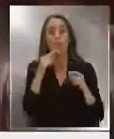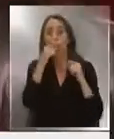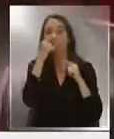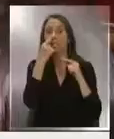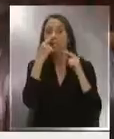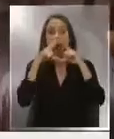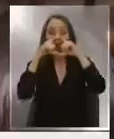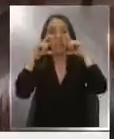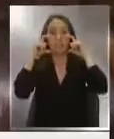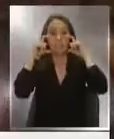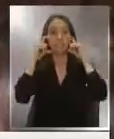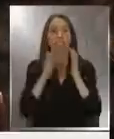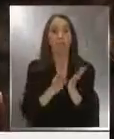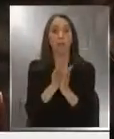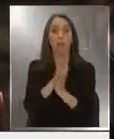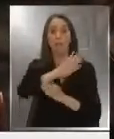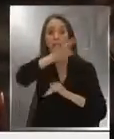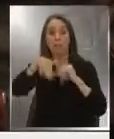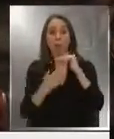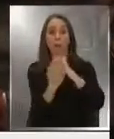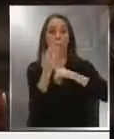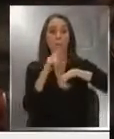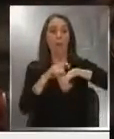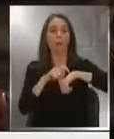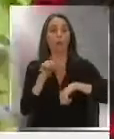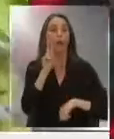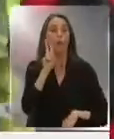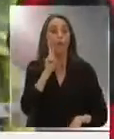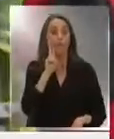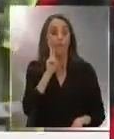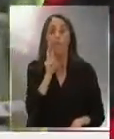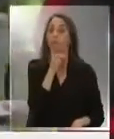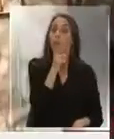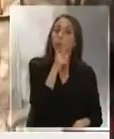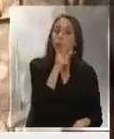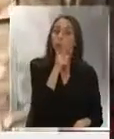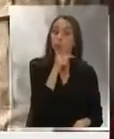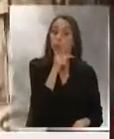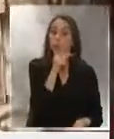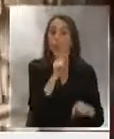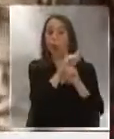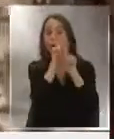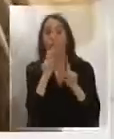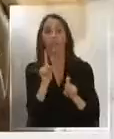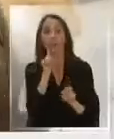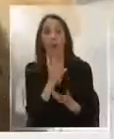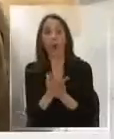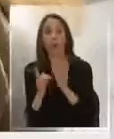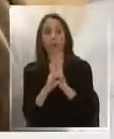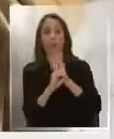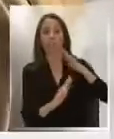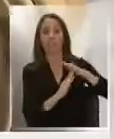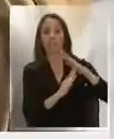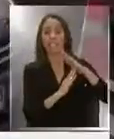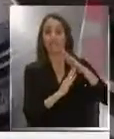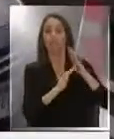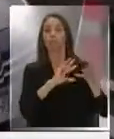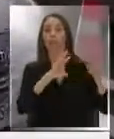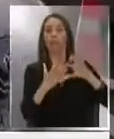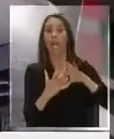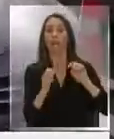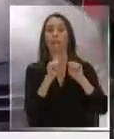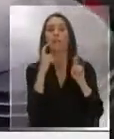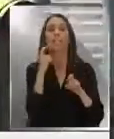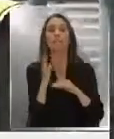Medidas que empezarán a regir desde la madrugada del viernes, pero la duda que surge es que si no existe el estado de catástrofe, ¿con qué